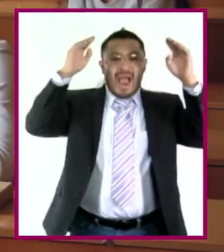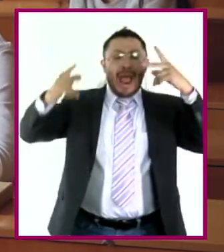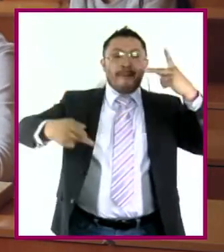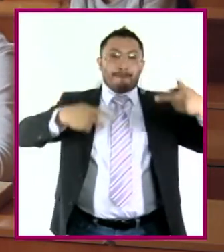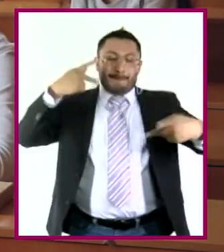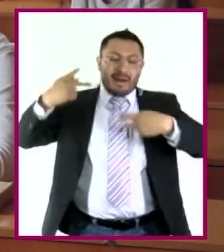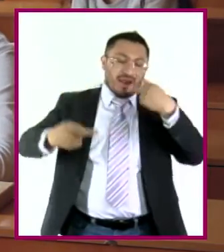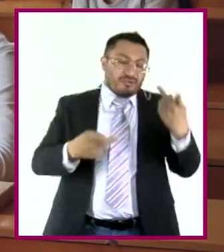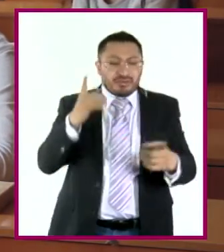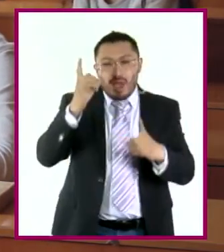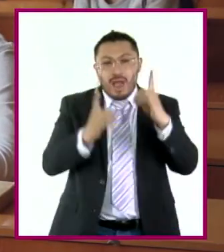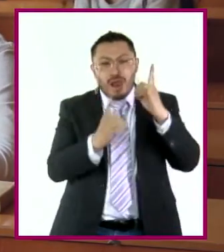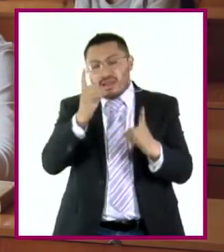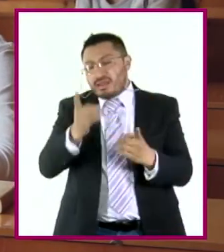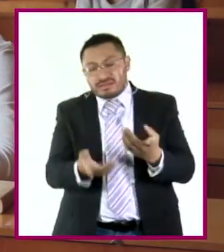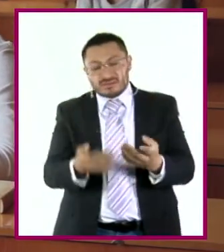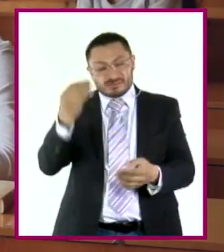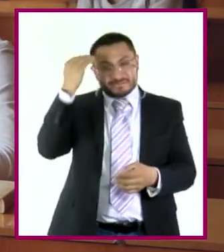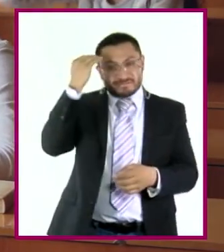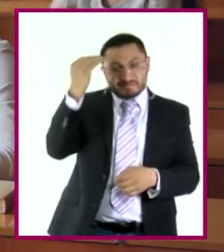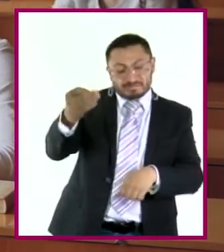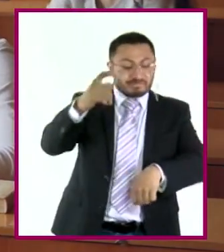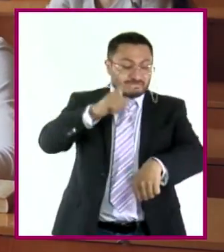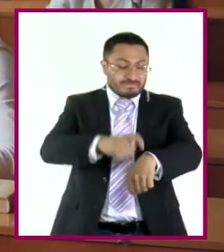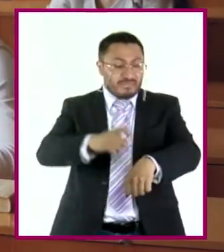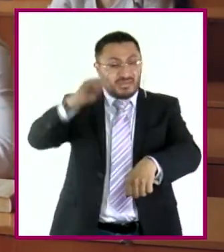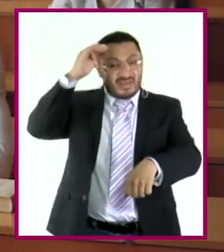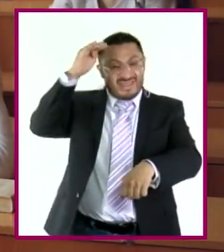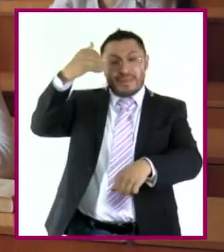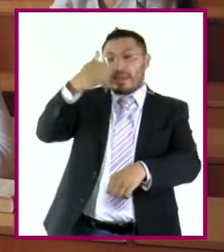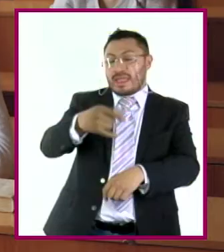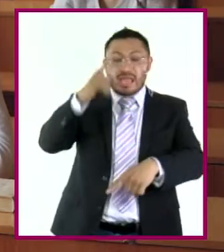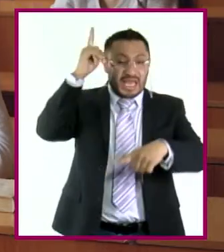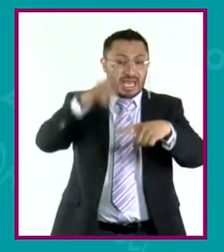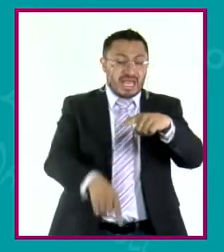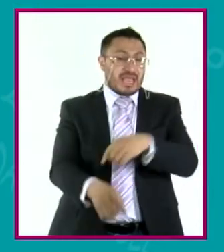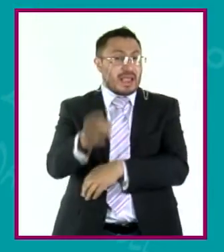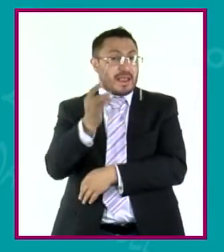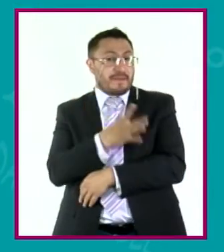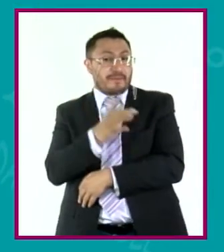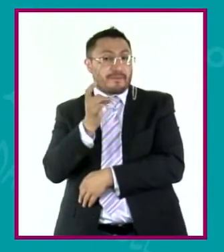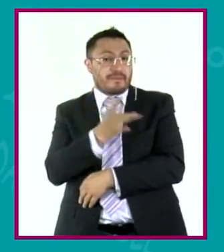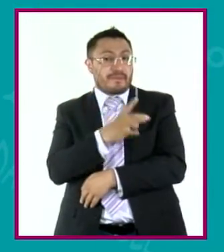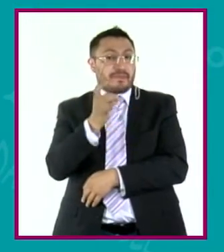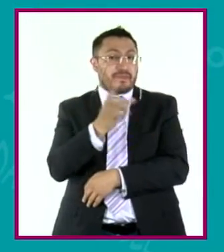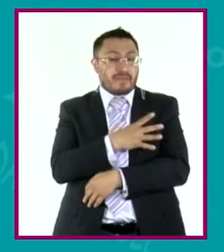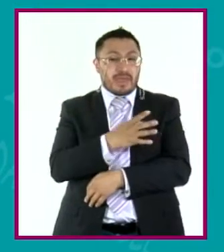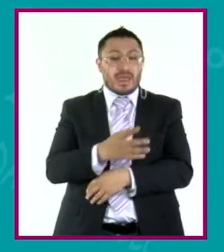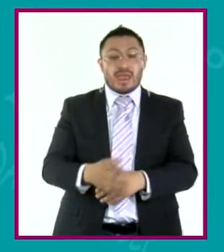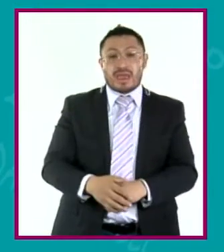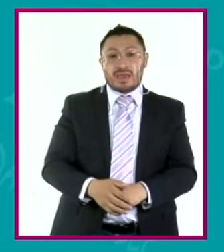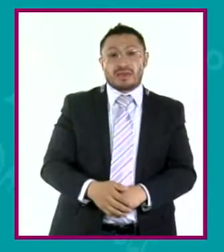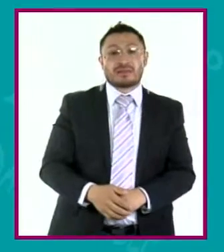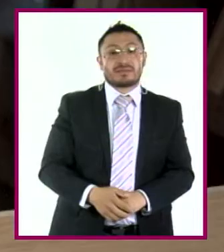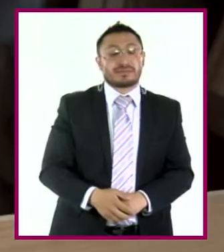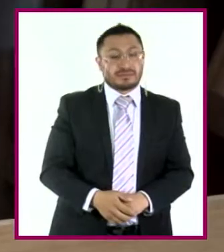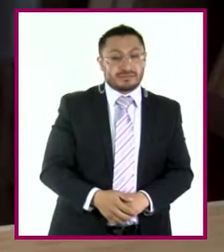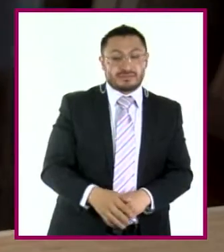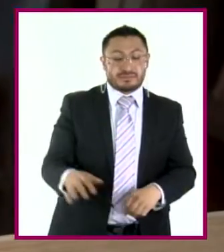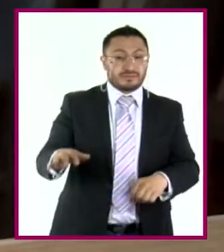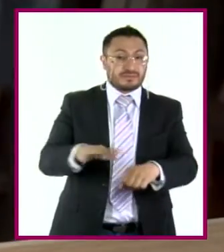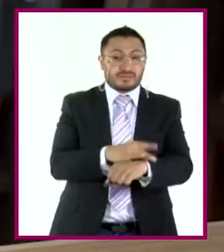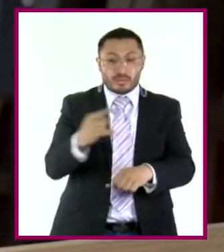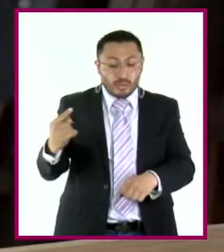darnos tiempo para pensarlo y quitar el miedo y el ridículo al error. Porque exactamente